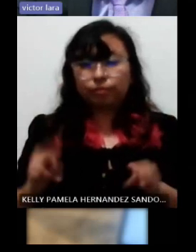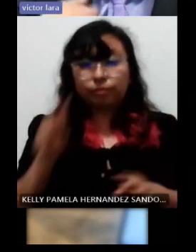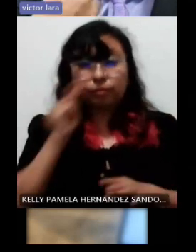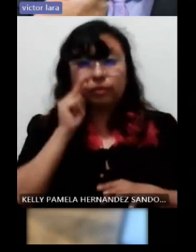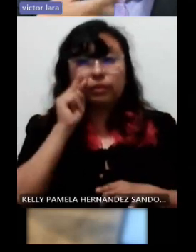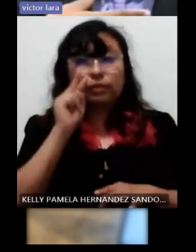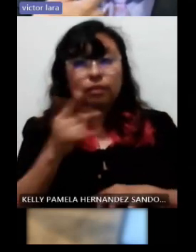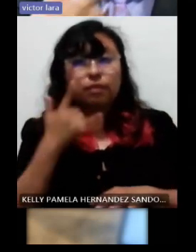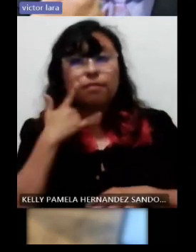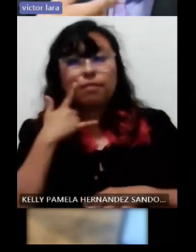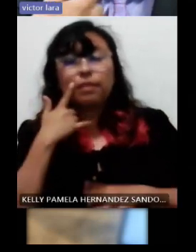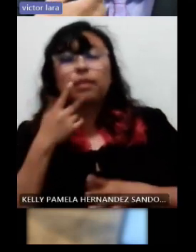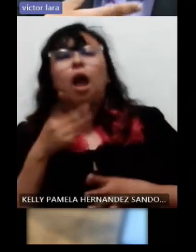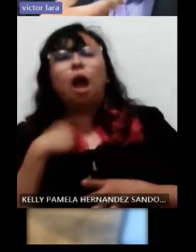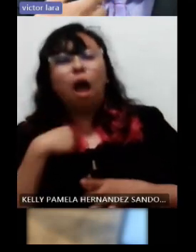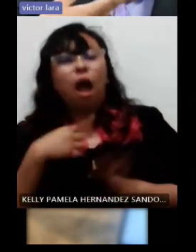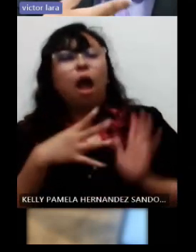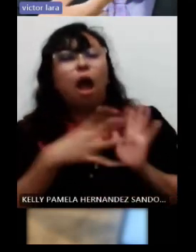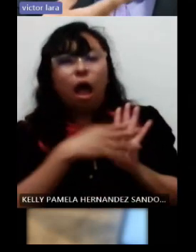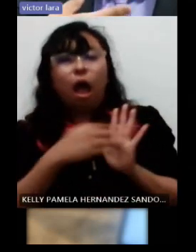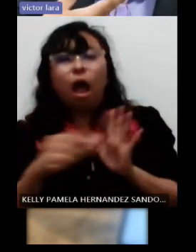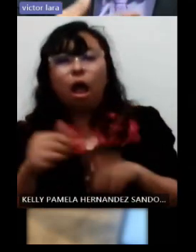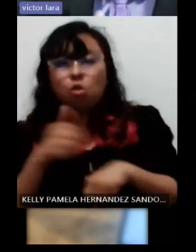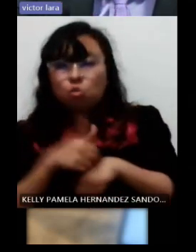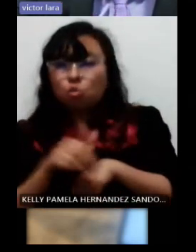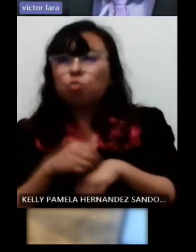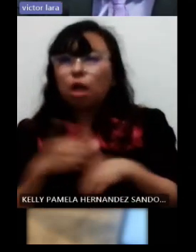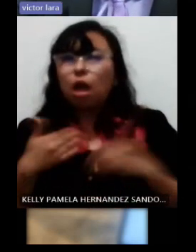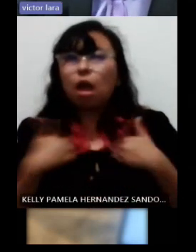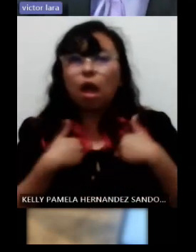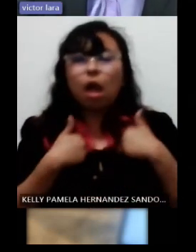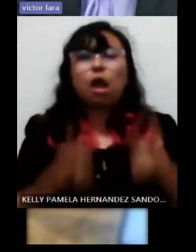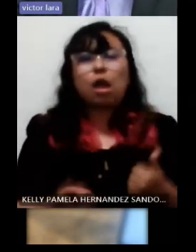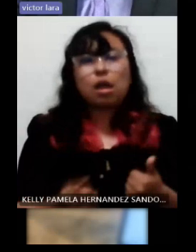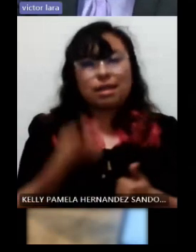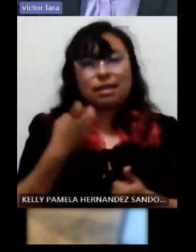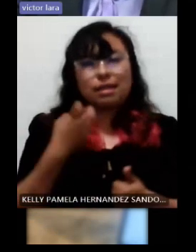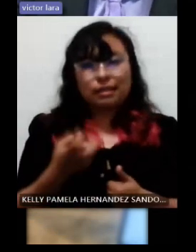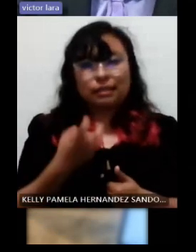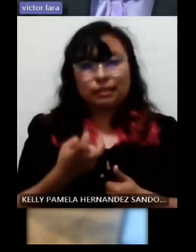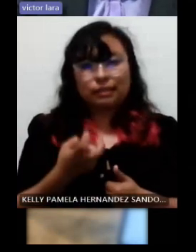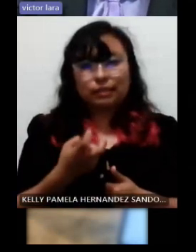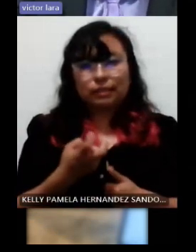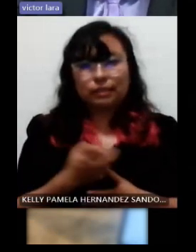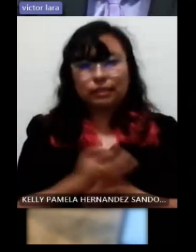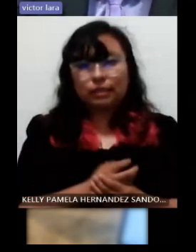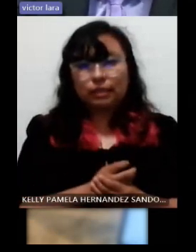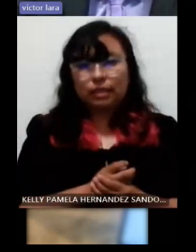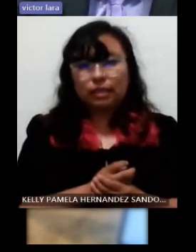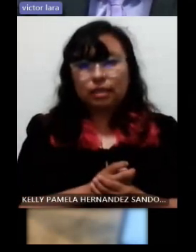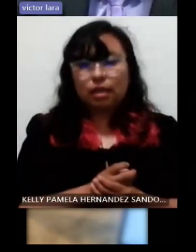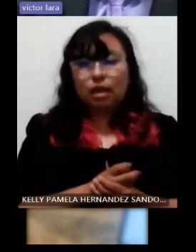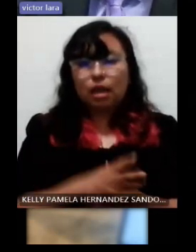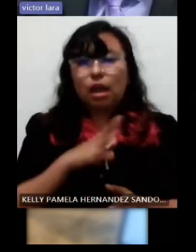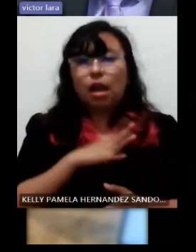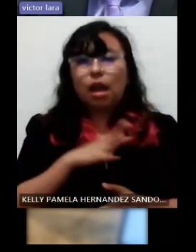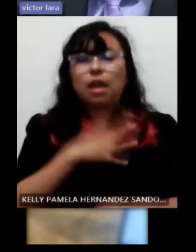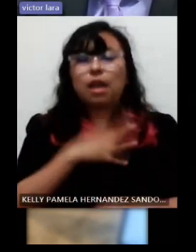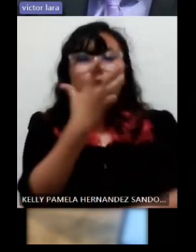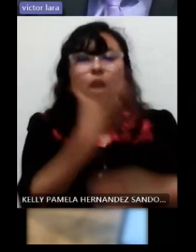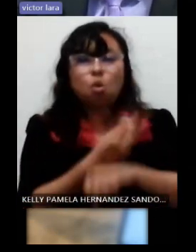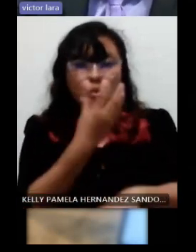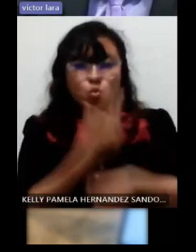imitando y ya me va refiriendo qué números están haciendo esto es parte de algo que se llama ajustes razonables